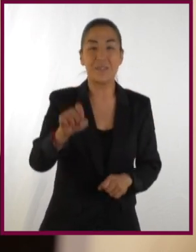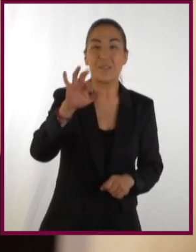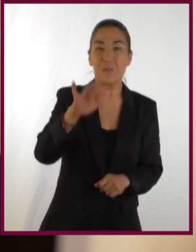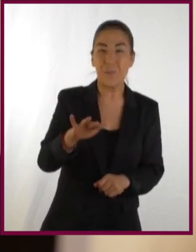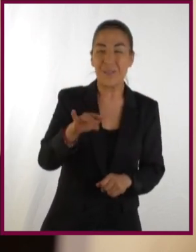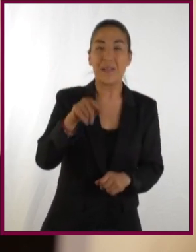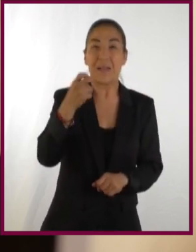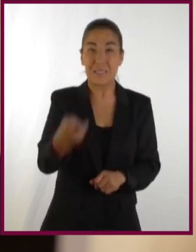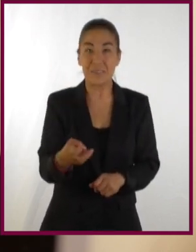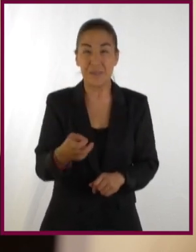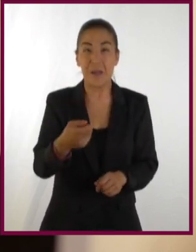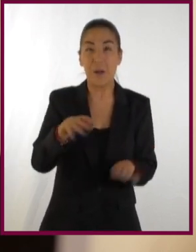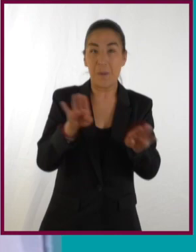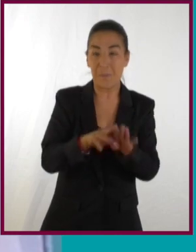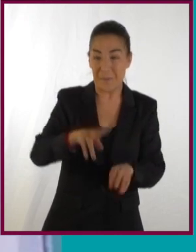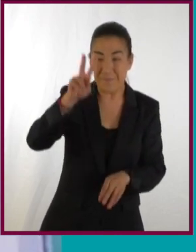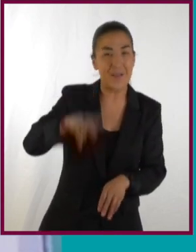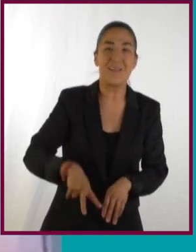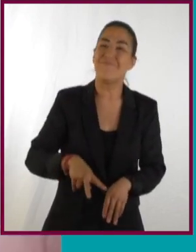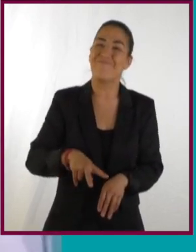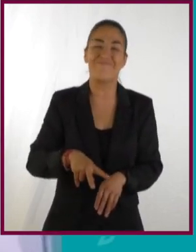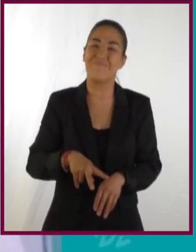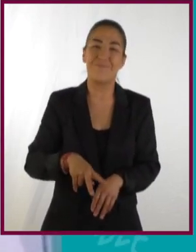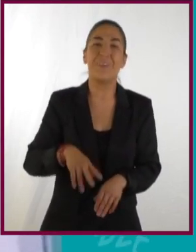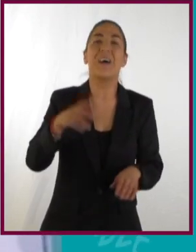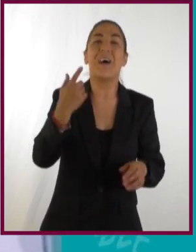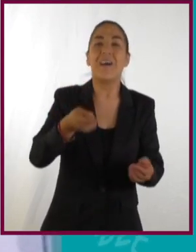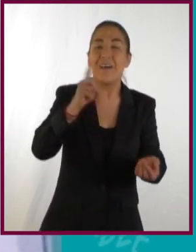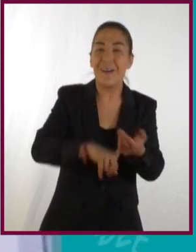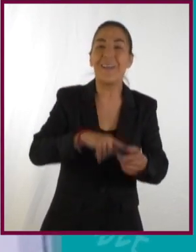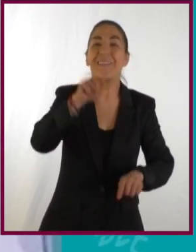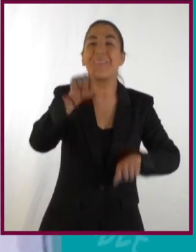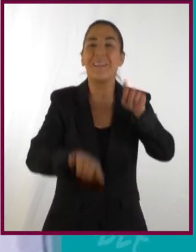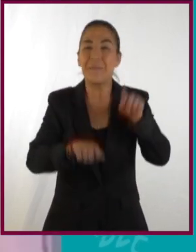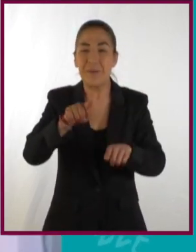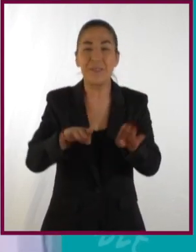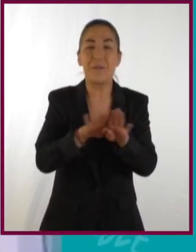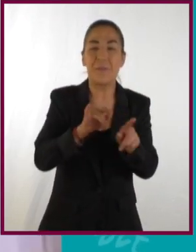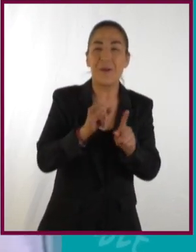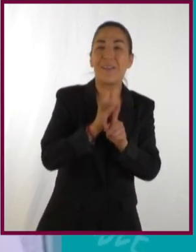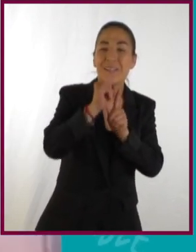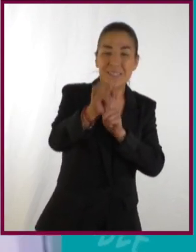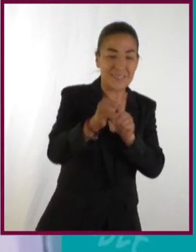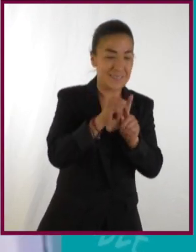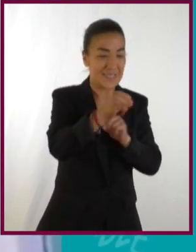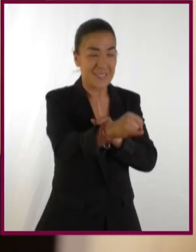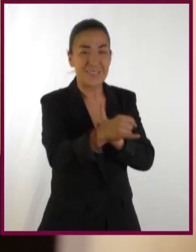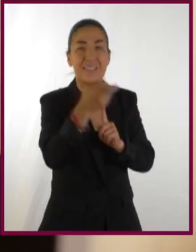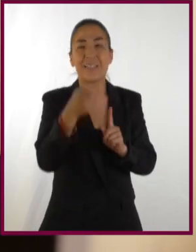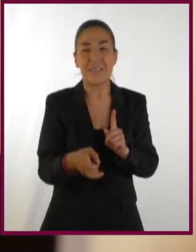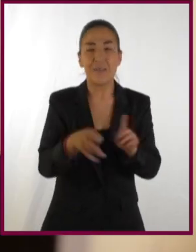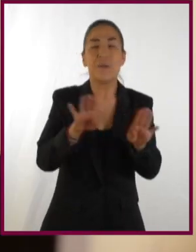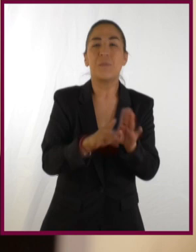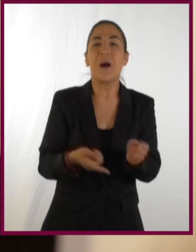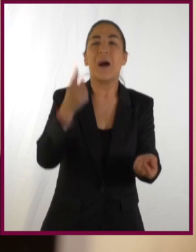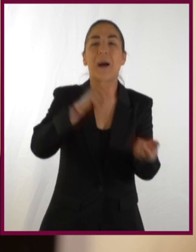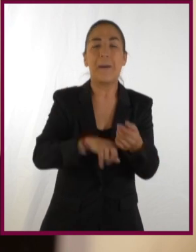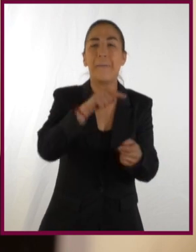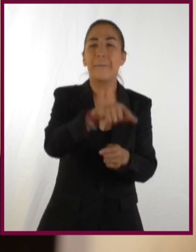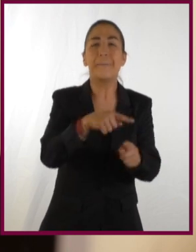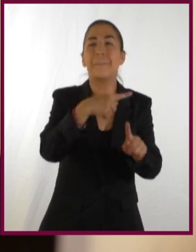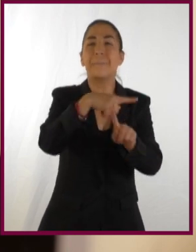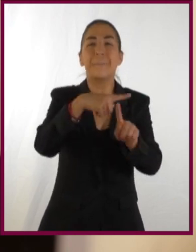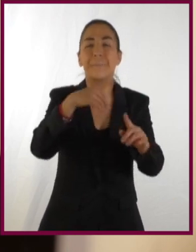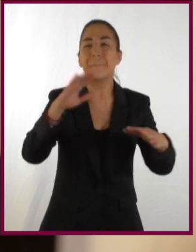a una distancia del sol de 150. Pero, en realidad, no es cierto, porque nuestra distancia va variando. Va variando en el tiempo.